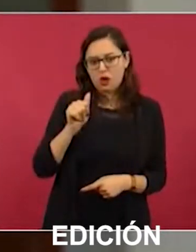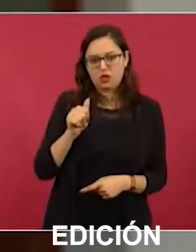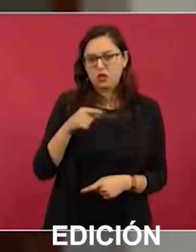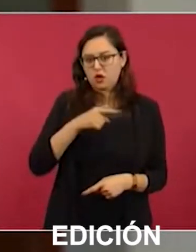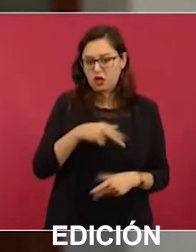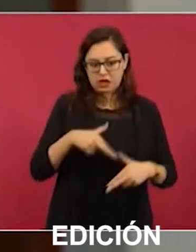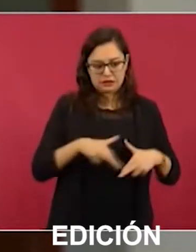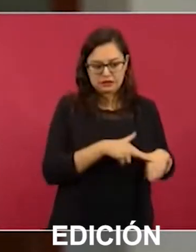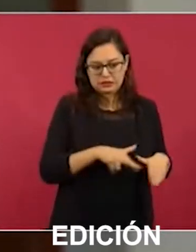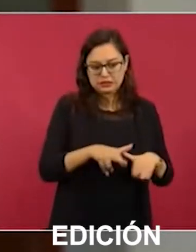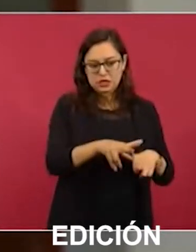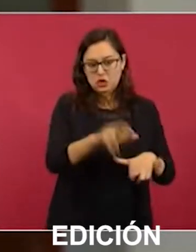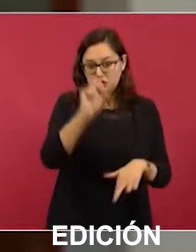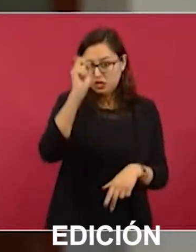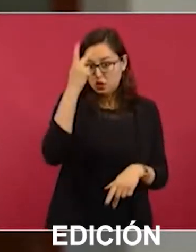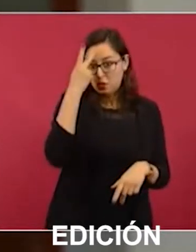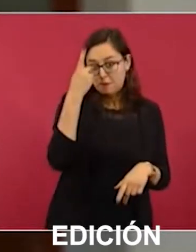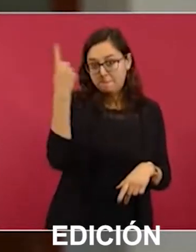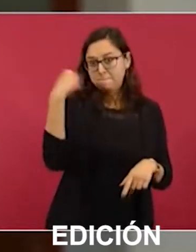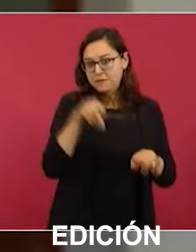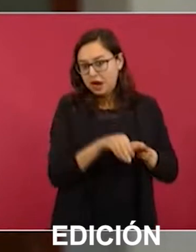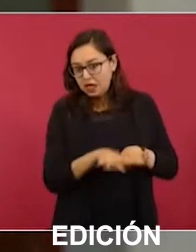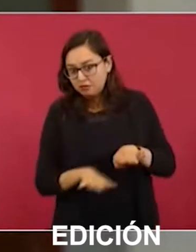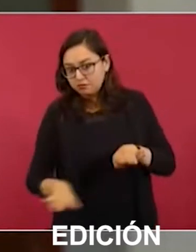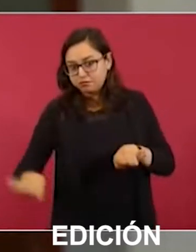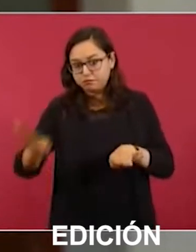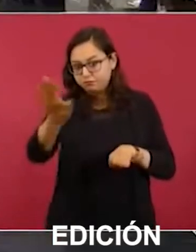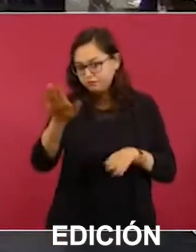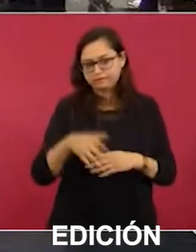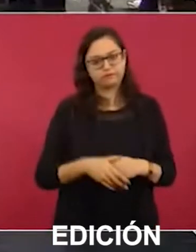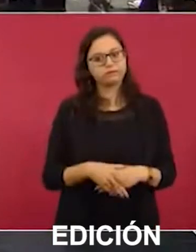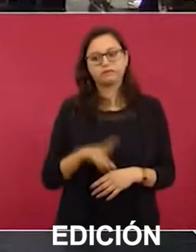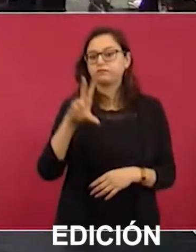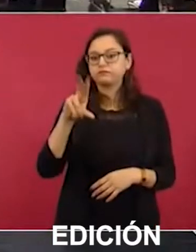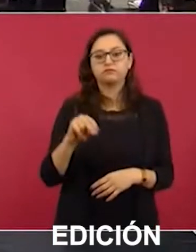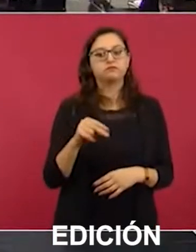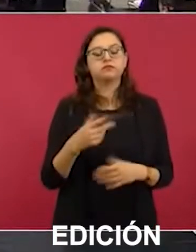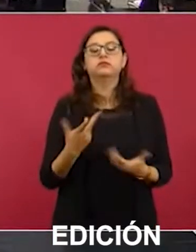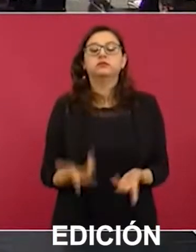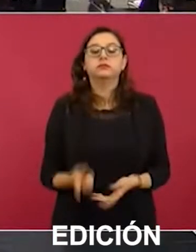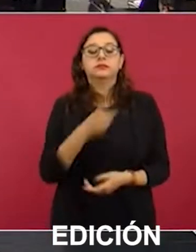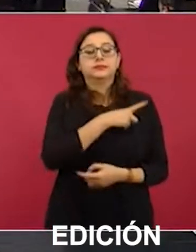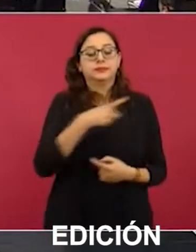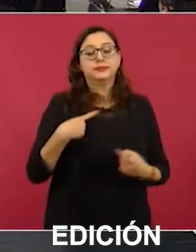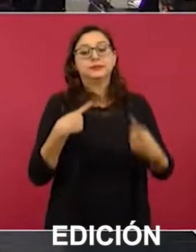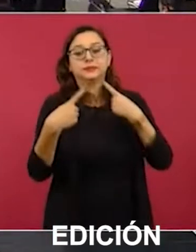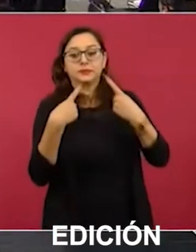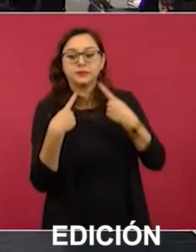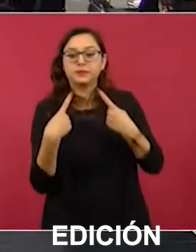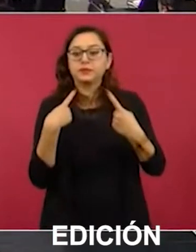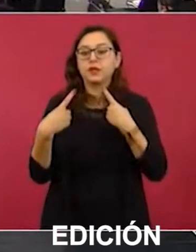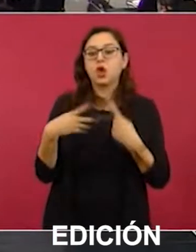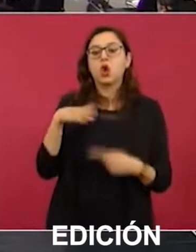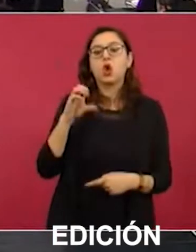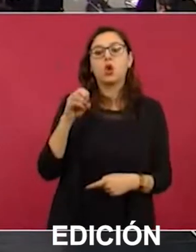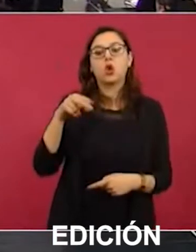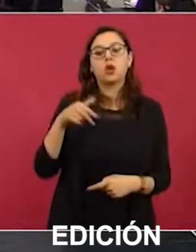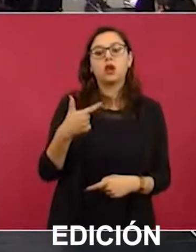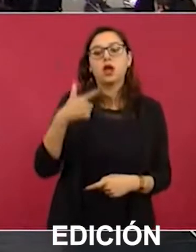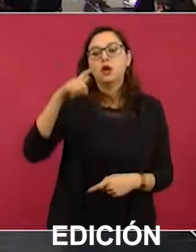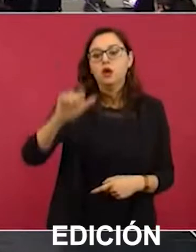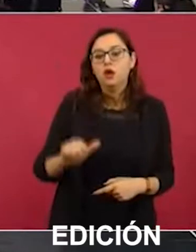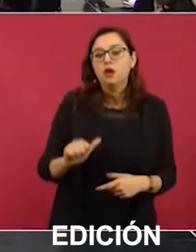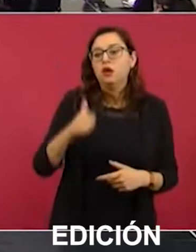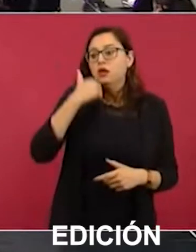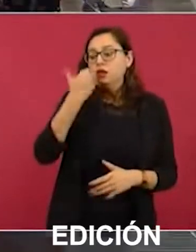del río Pánico en San Luis Potosí. El gobernador Cabeza de Vaca dice que hay que negociar, Conagua ya se sentó y quiere poner unas mesas de diálogo.